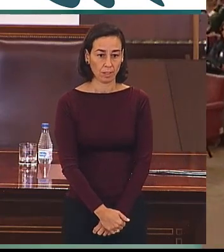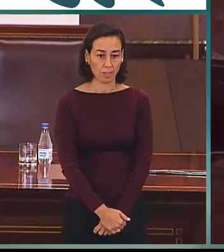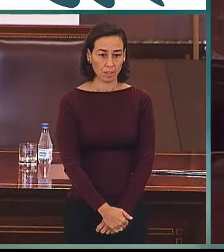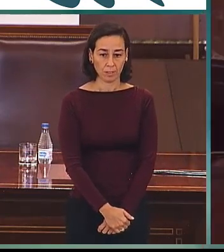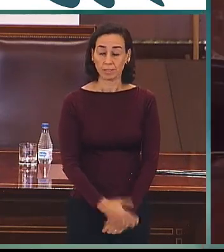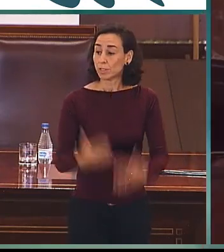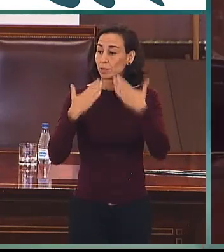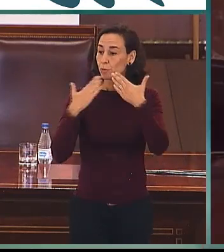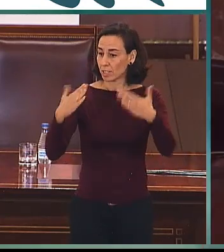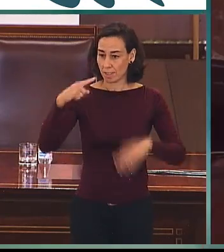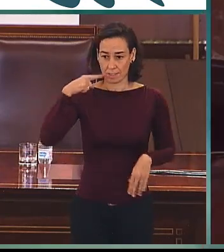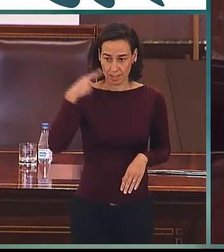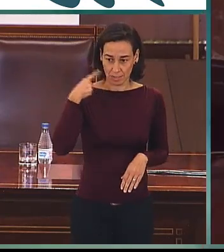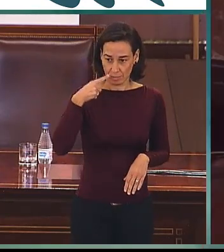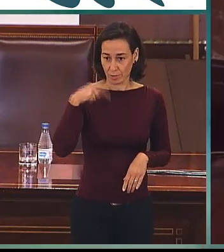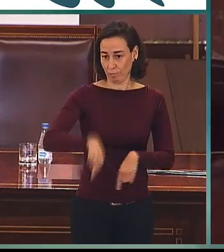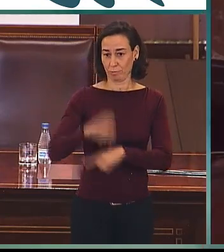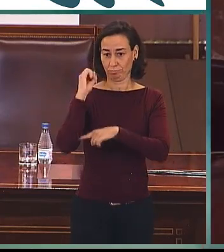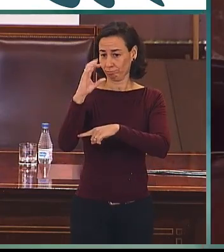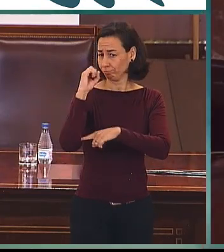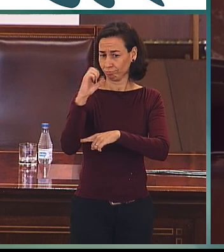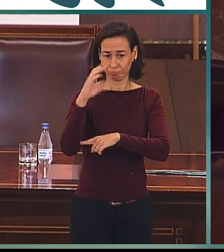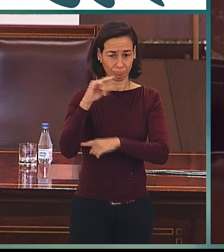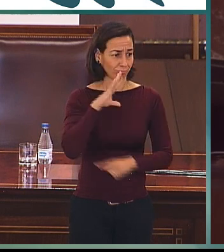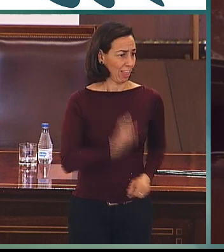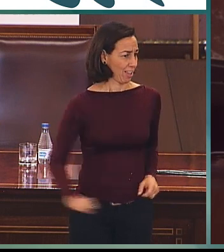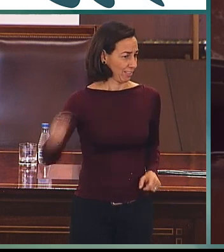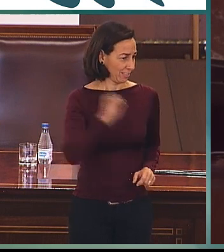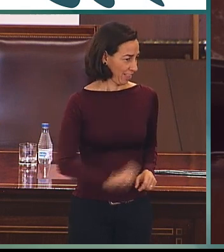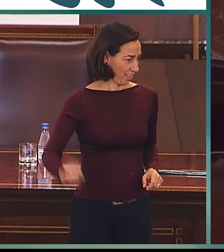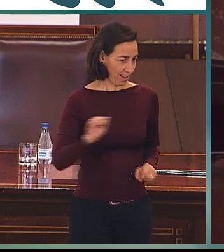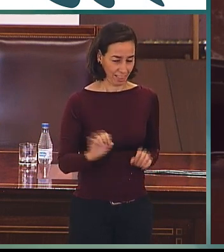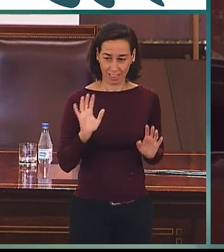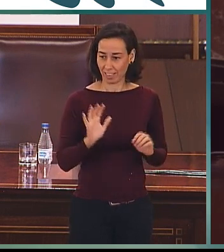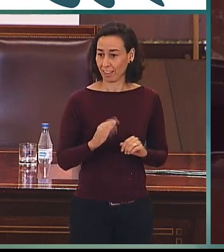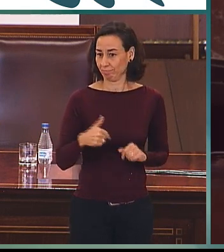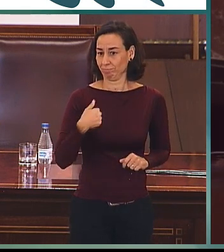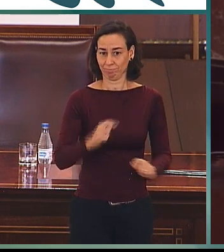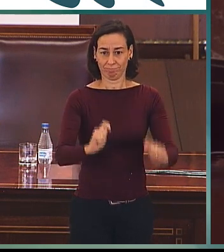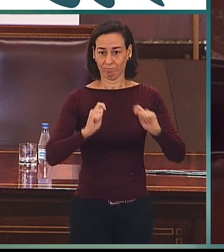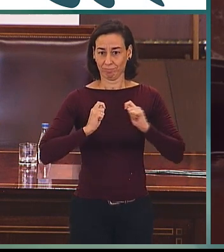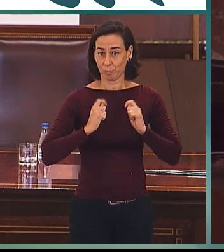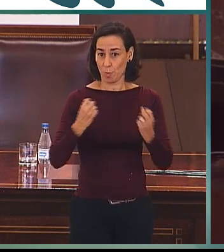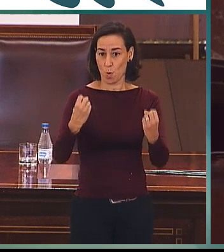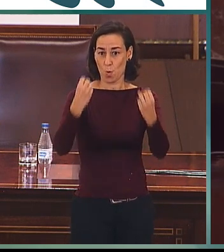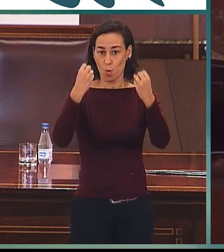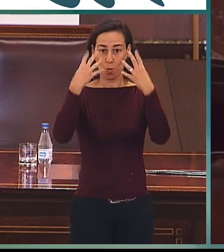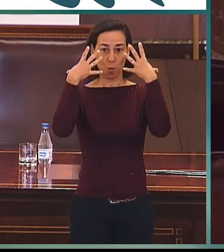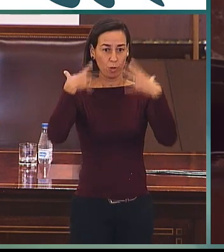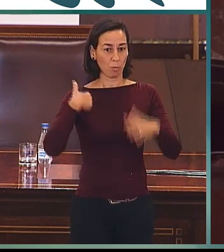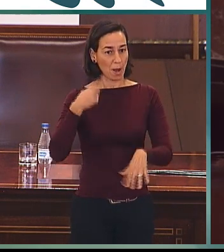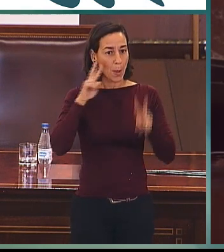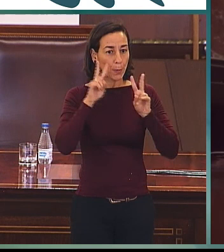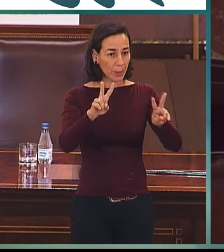muchas gracias Emilio por esta excelente aportación que nos ha dado mucha luz sobre el enfoque